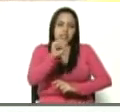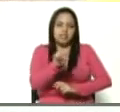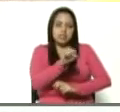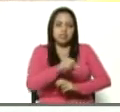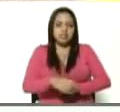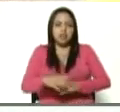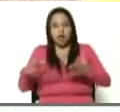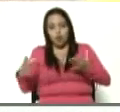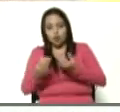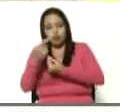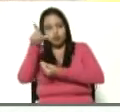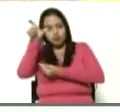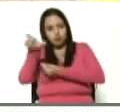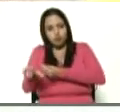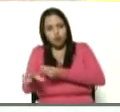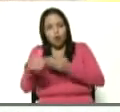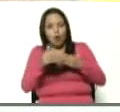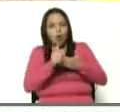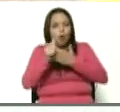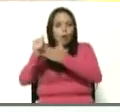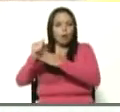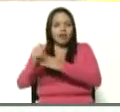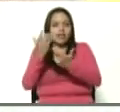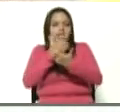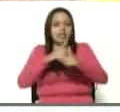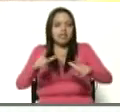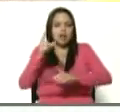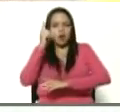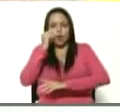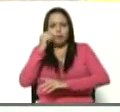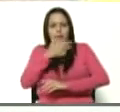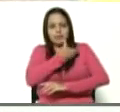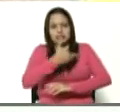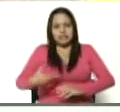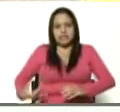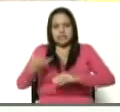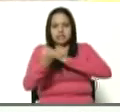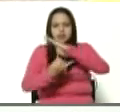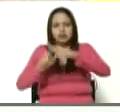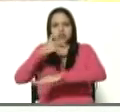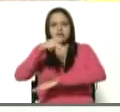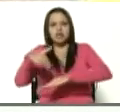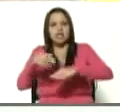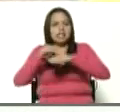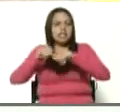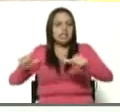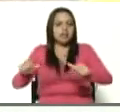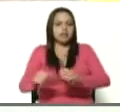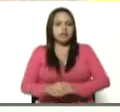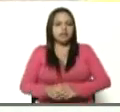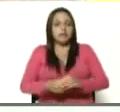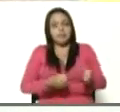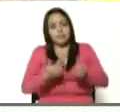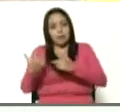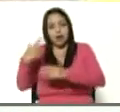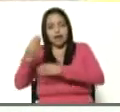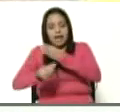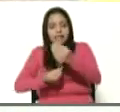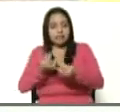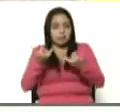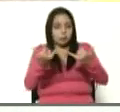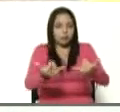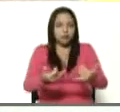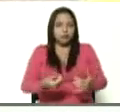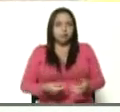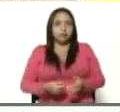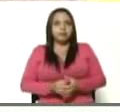junto a David Hernández, joven líder, presidente del Instituto Nacional de Tierra, porque vamos a proceder precisamente